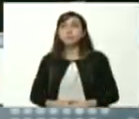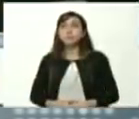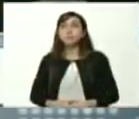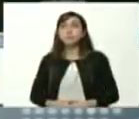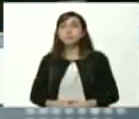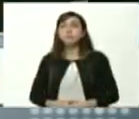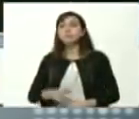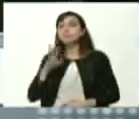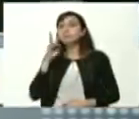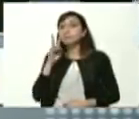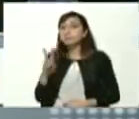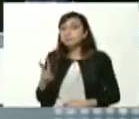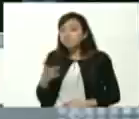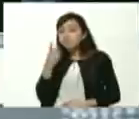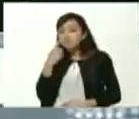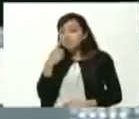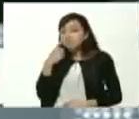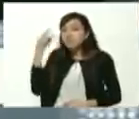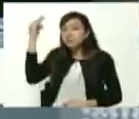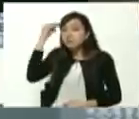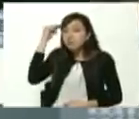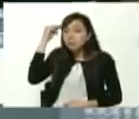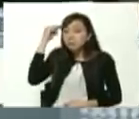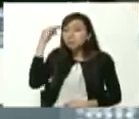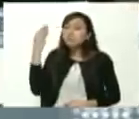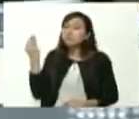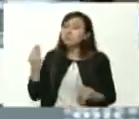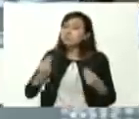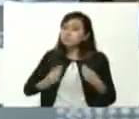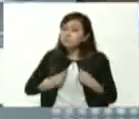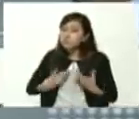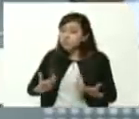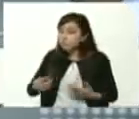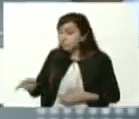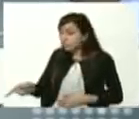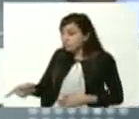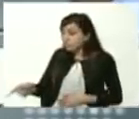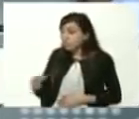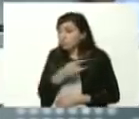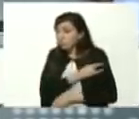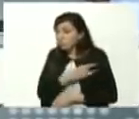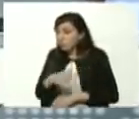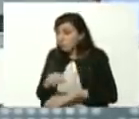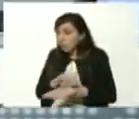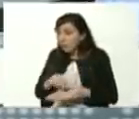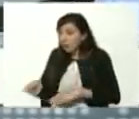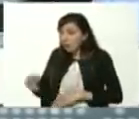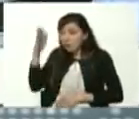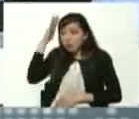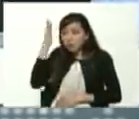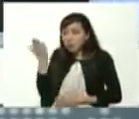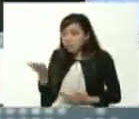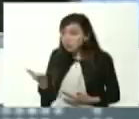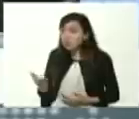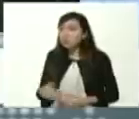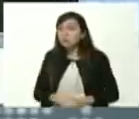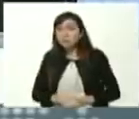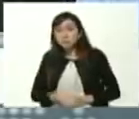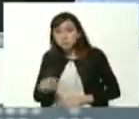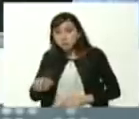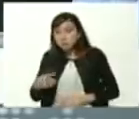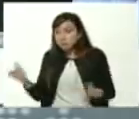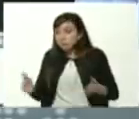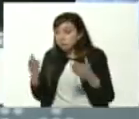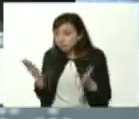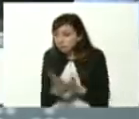fíjense hay que rescatar la memoria viva Eduardo Piñate hay que poner ahí en esa unidad educativa